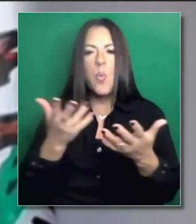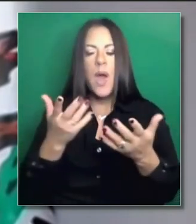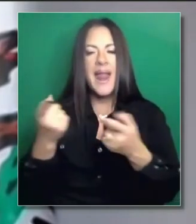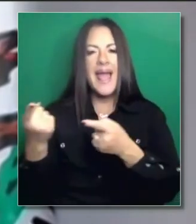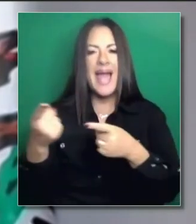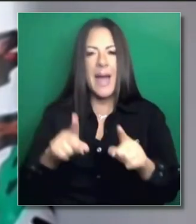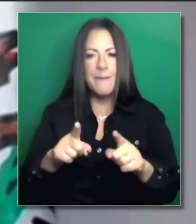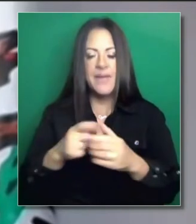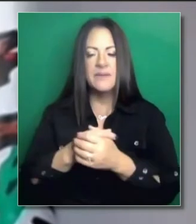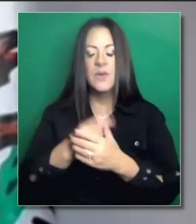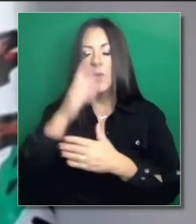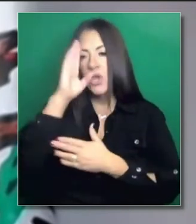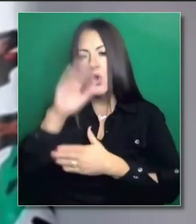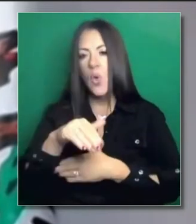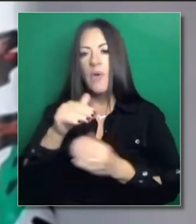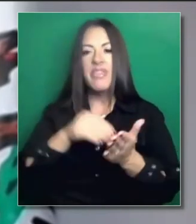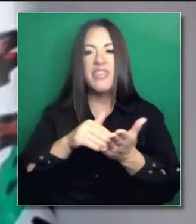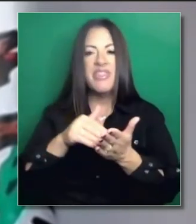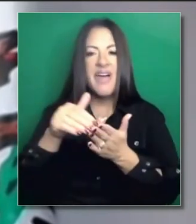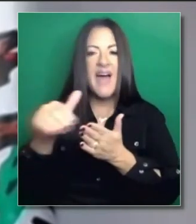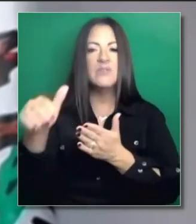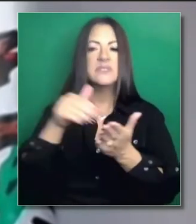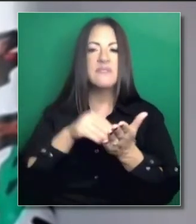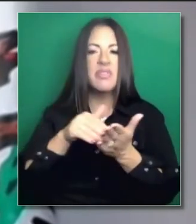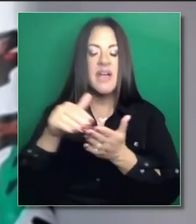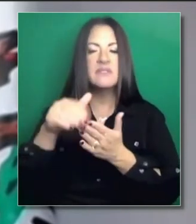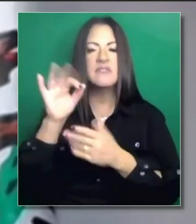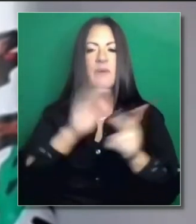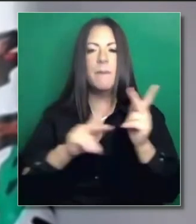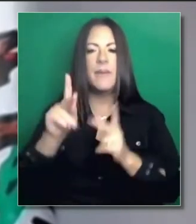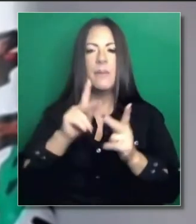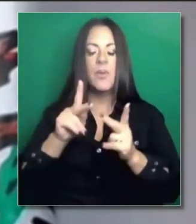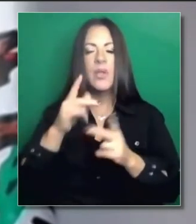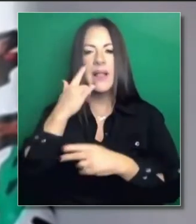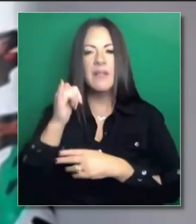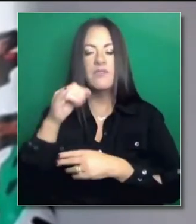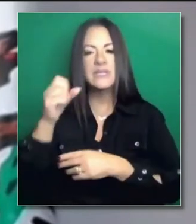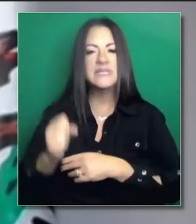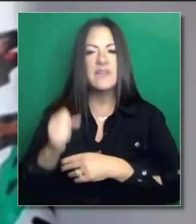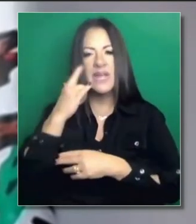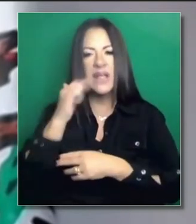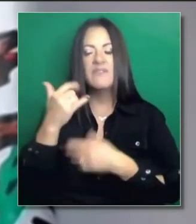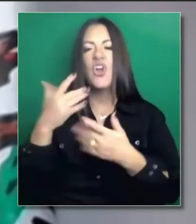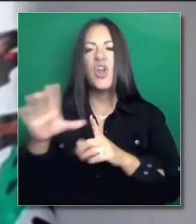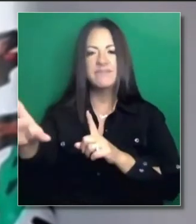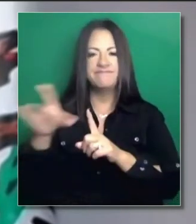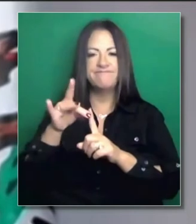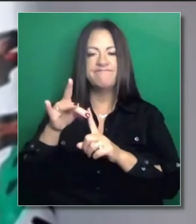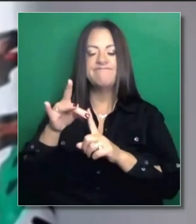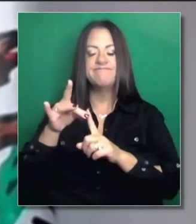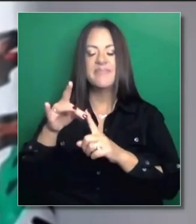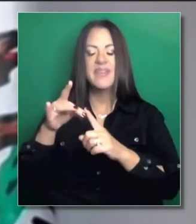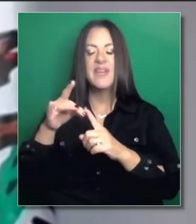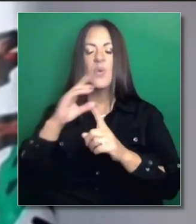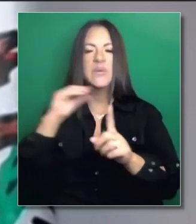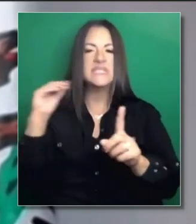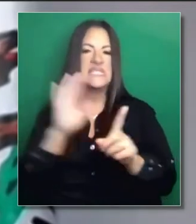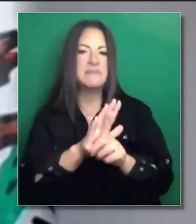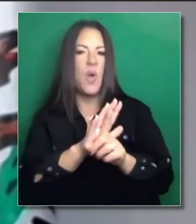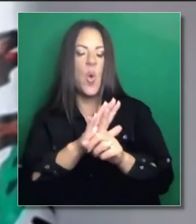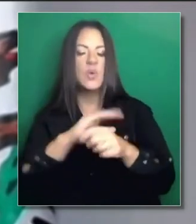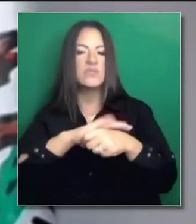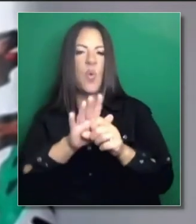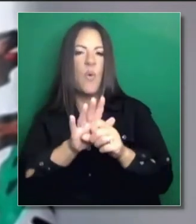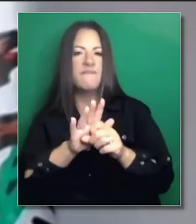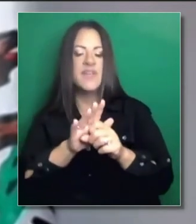sobre lo que ya ha ocurrido. Tenemos cientos, miles de personas aquí en California han sido infectados, que han sido expuestos y